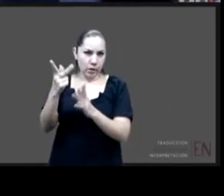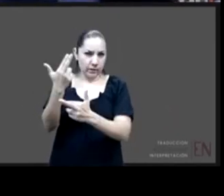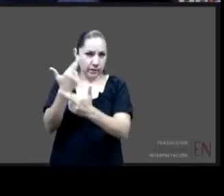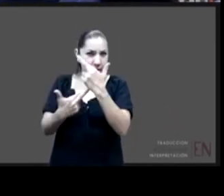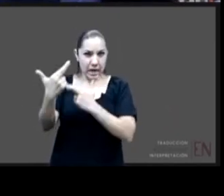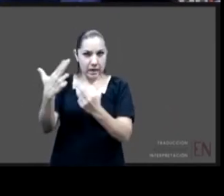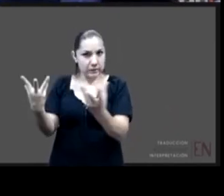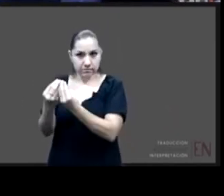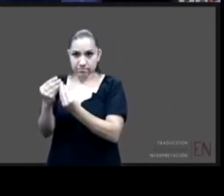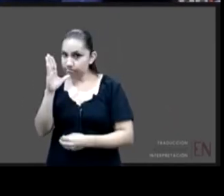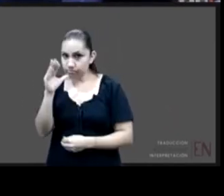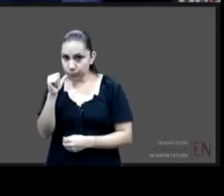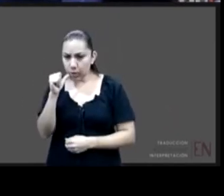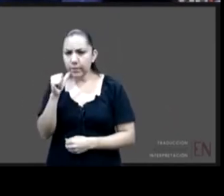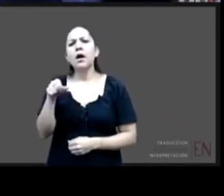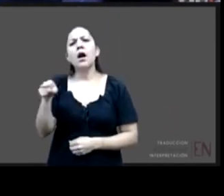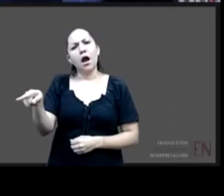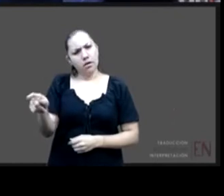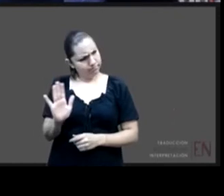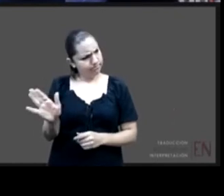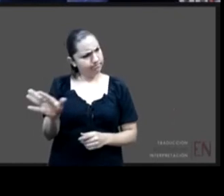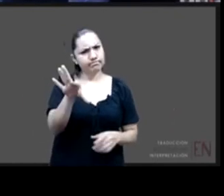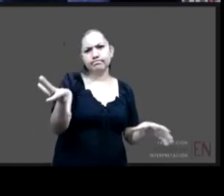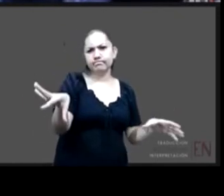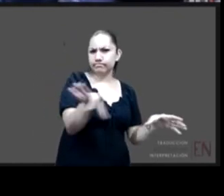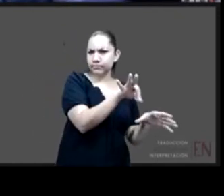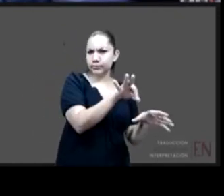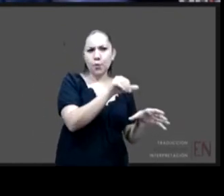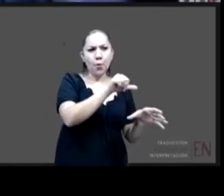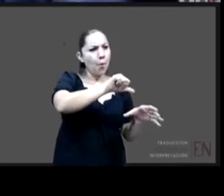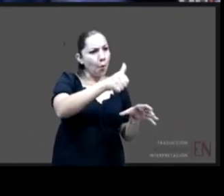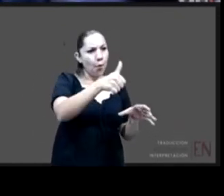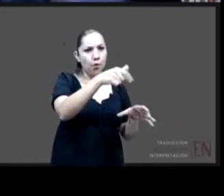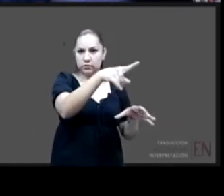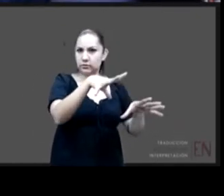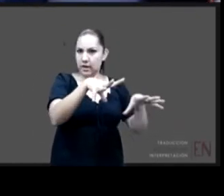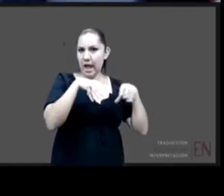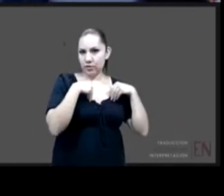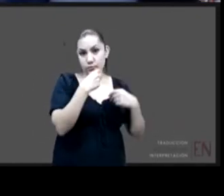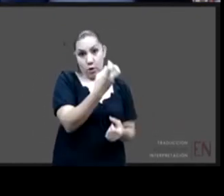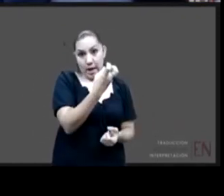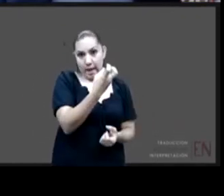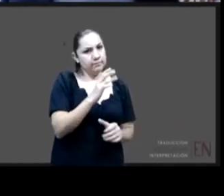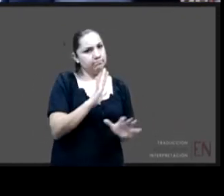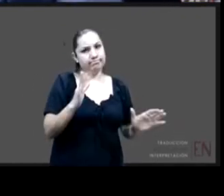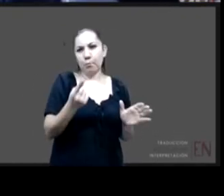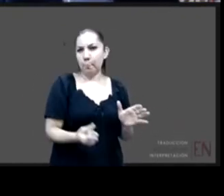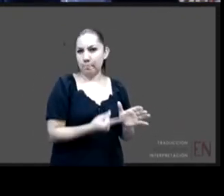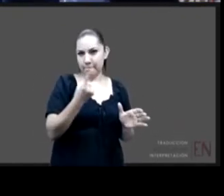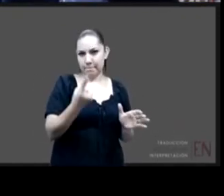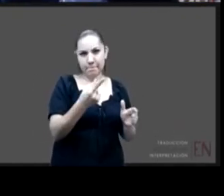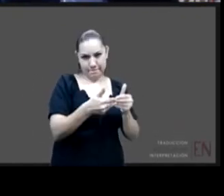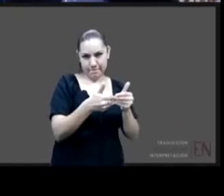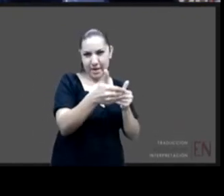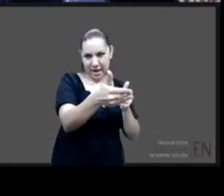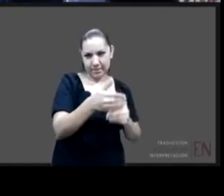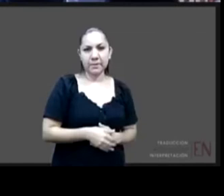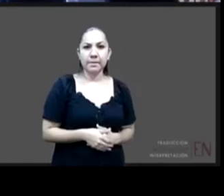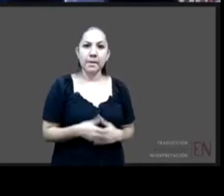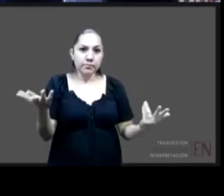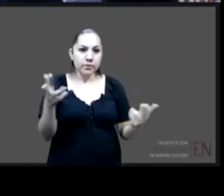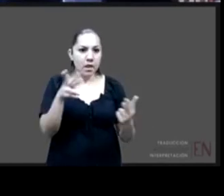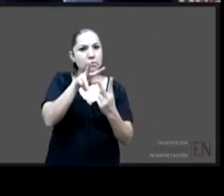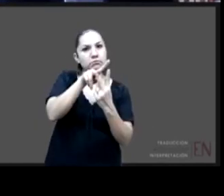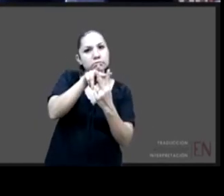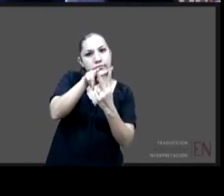cuidado familiar de carácter permanente a través de la adopción pero al final son medidas que lo que buscan es precisamente